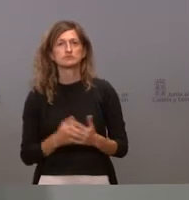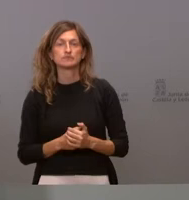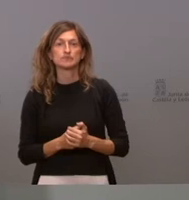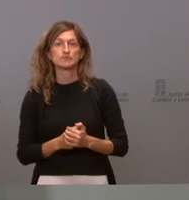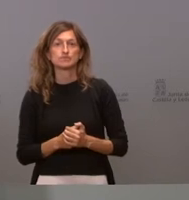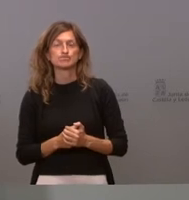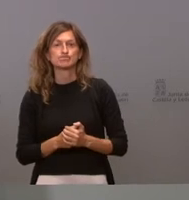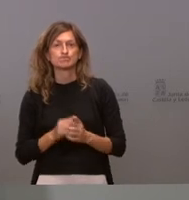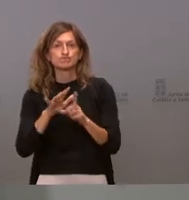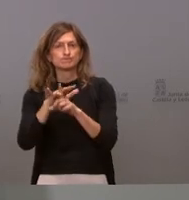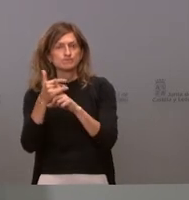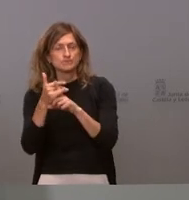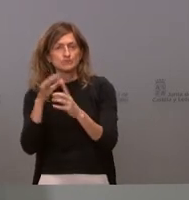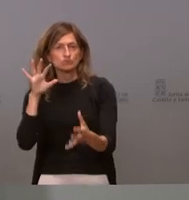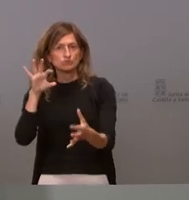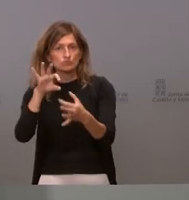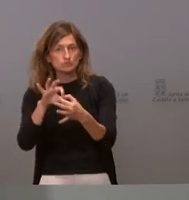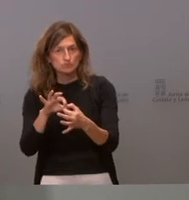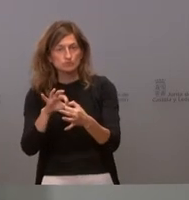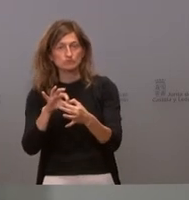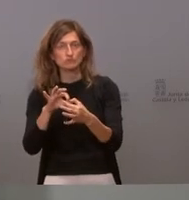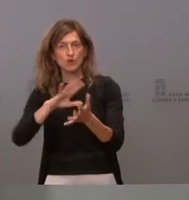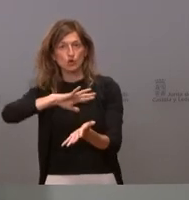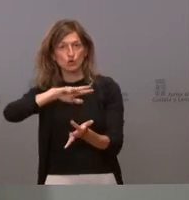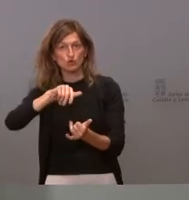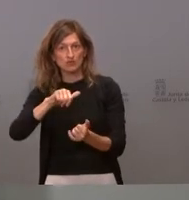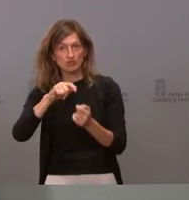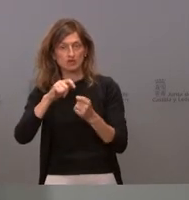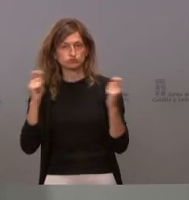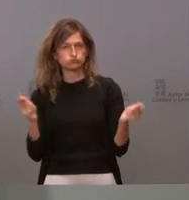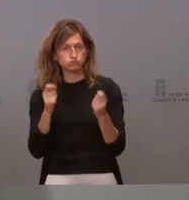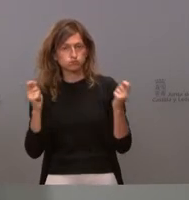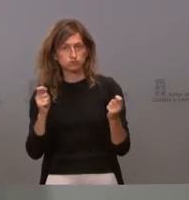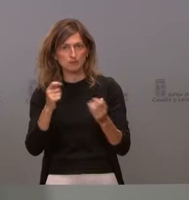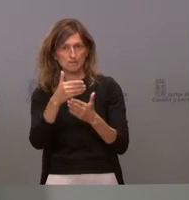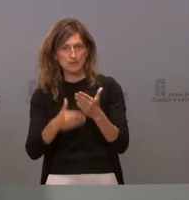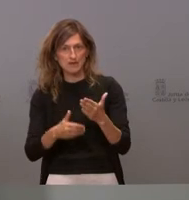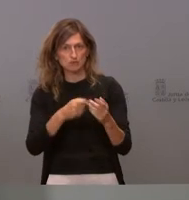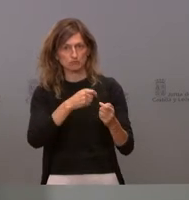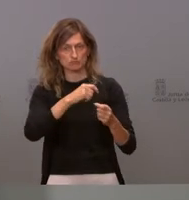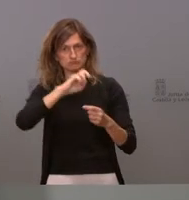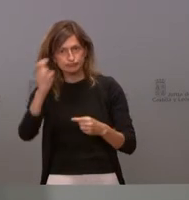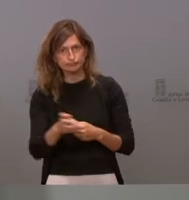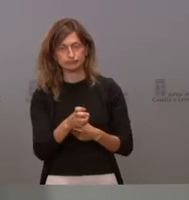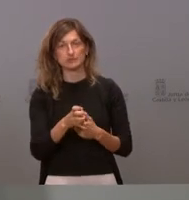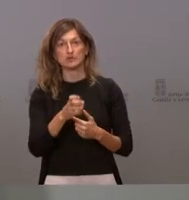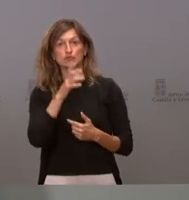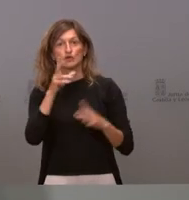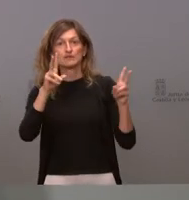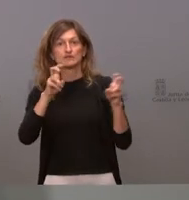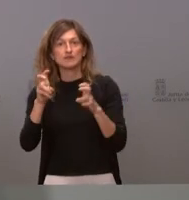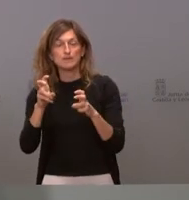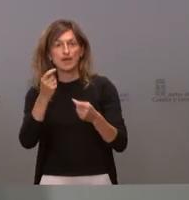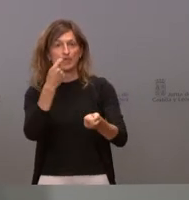tiene que ver con unas noticias publicadas en distintos medios sobre el proceso de